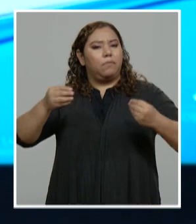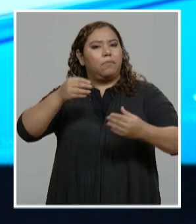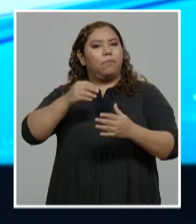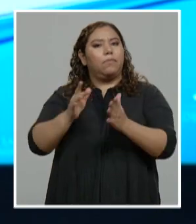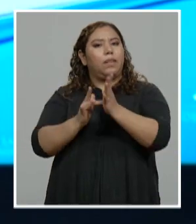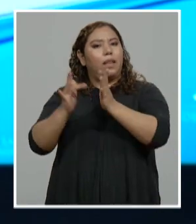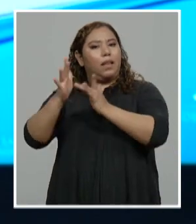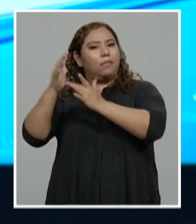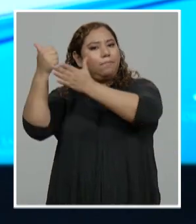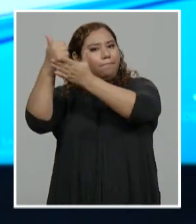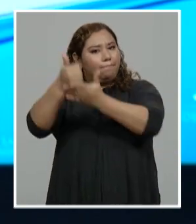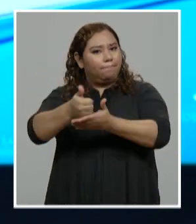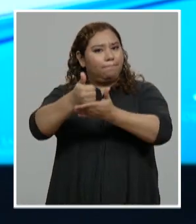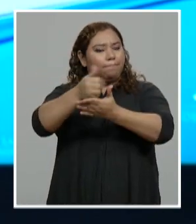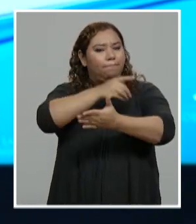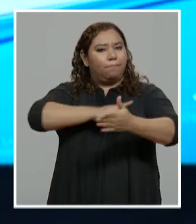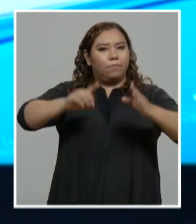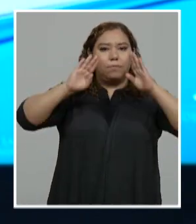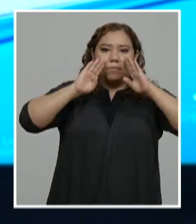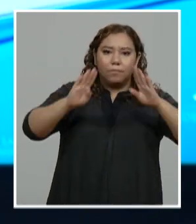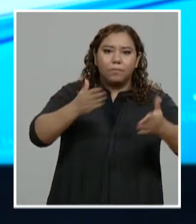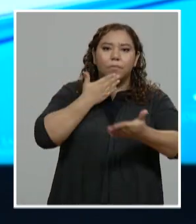Jesús. Que Dios les bendiga. Buenas noches.